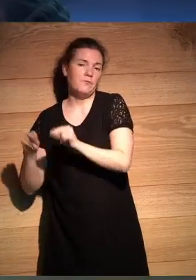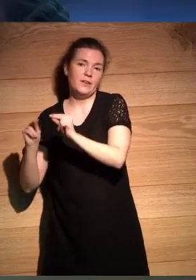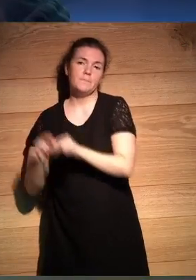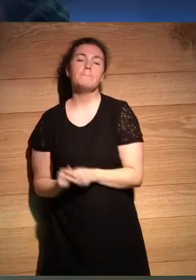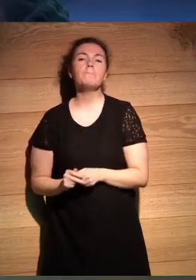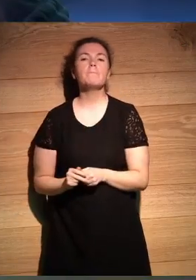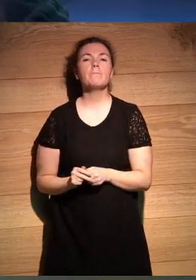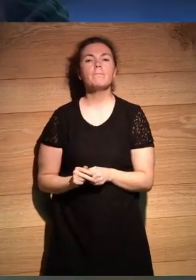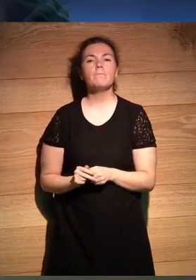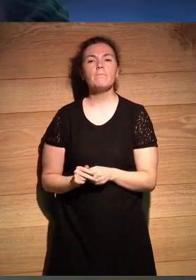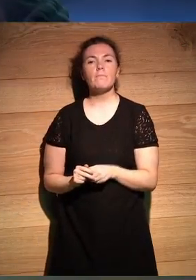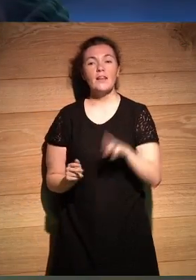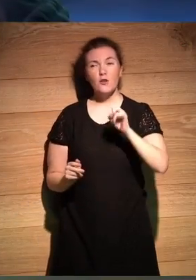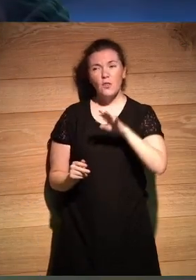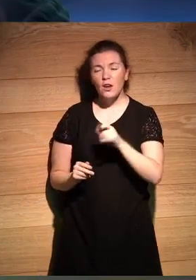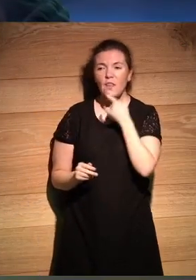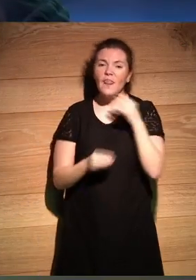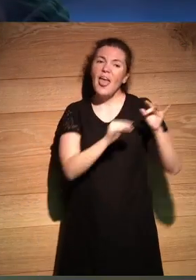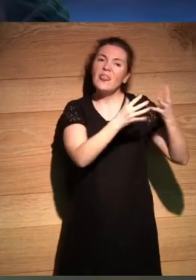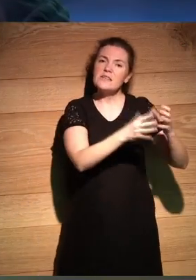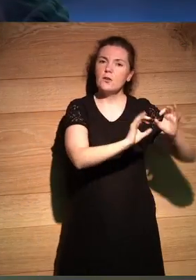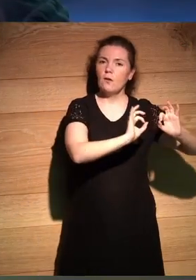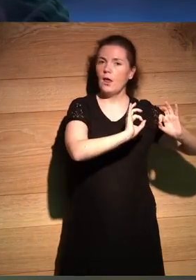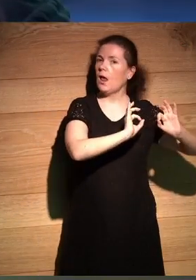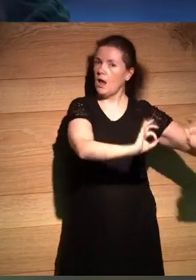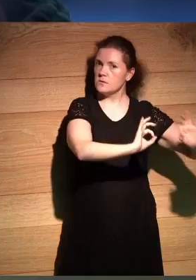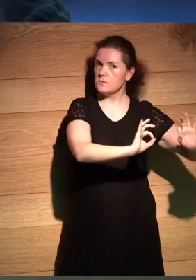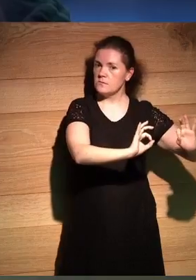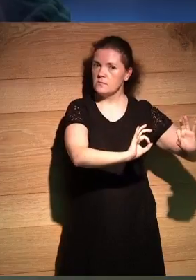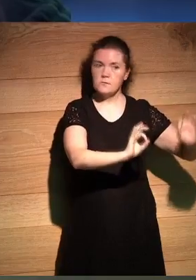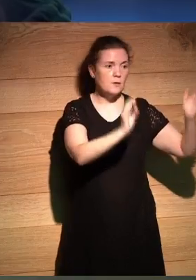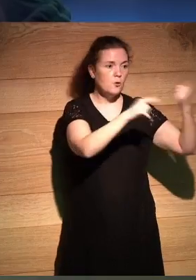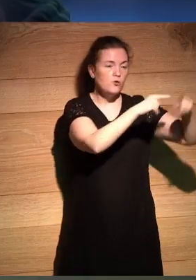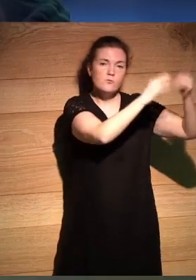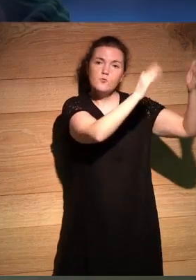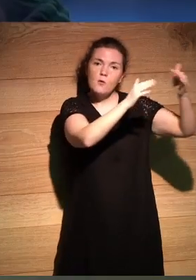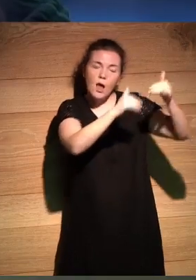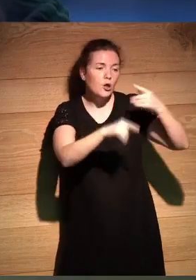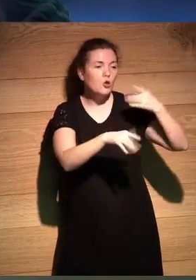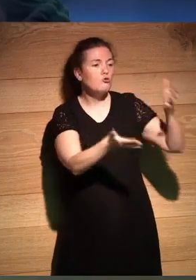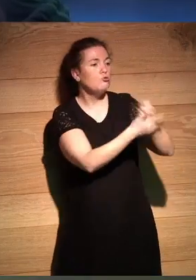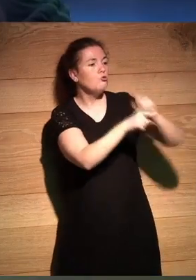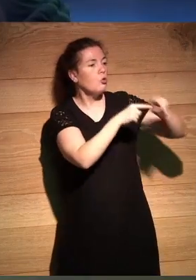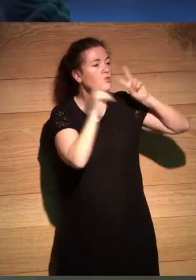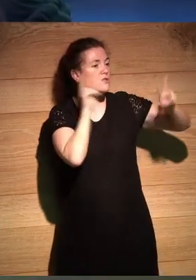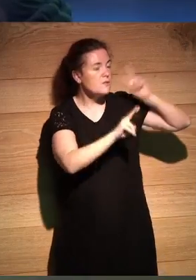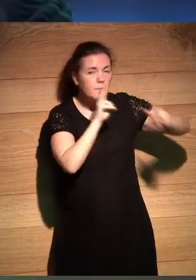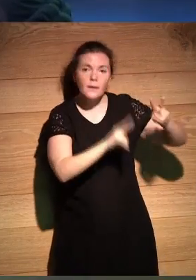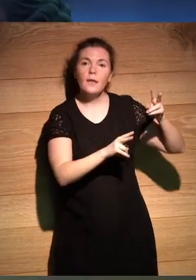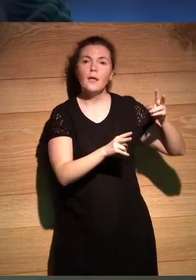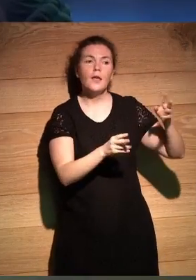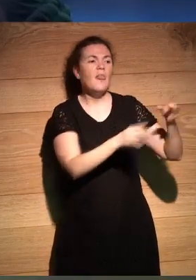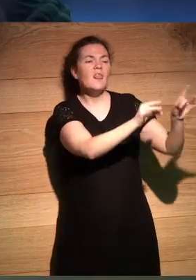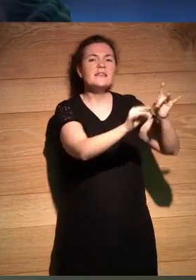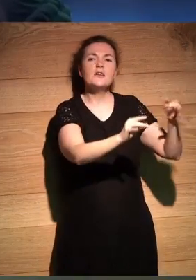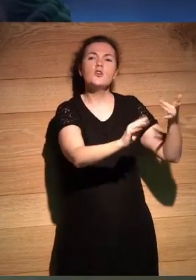Escribe Rodrigo el desierto es el desierto el desierto está desierto y con todo a la vista y no esconde nada el desierto es el